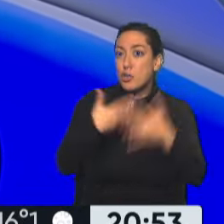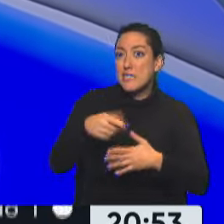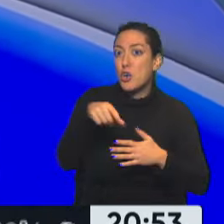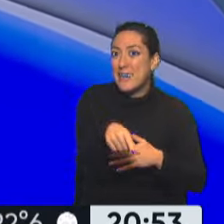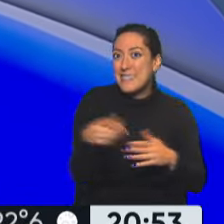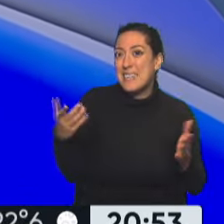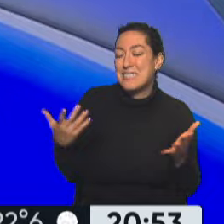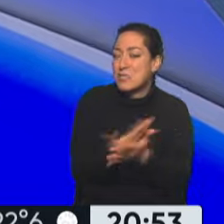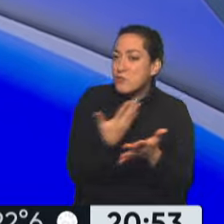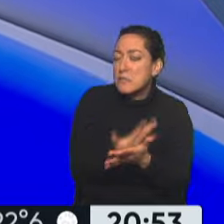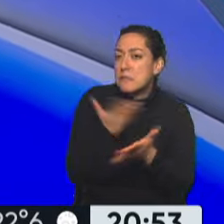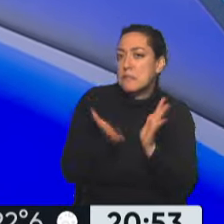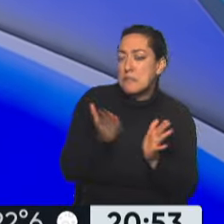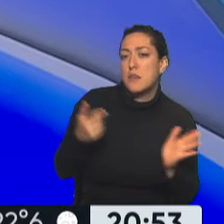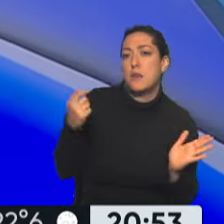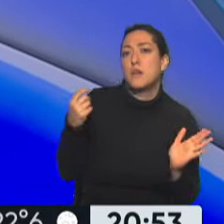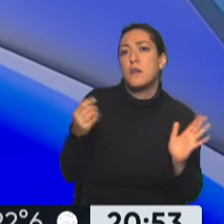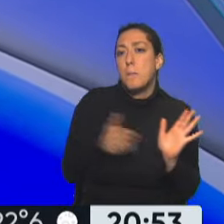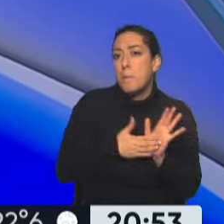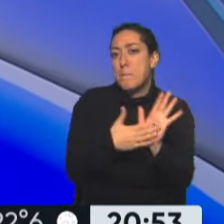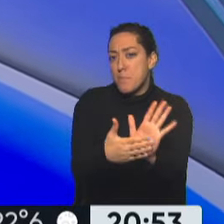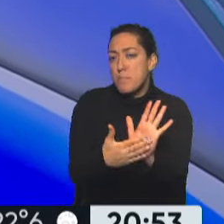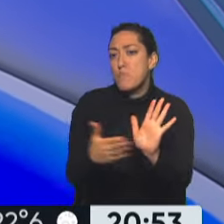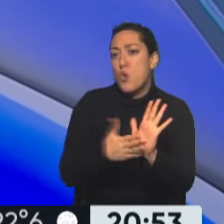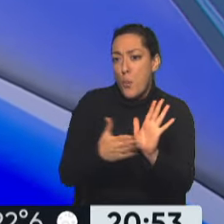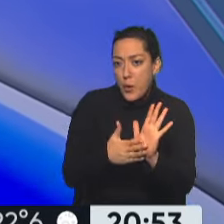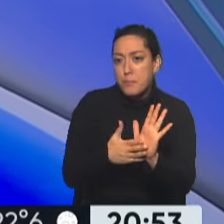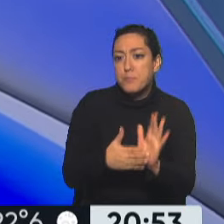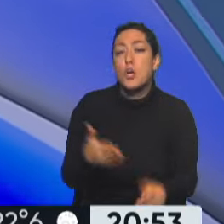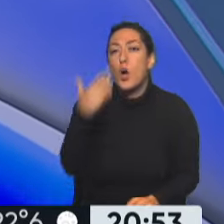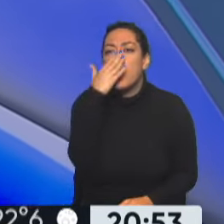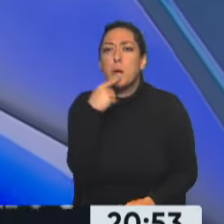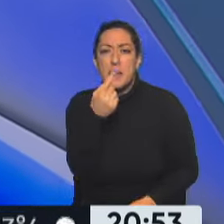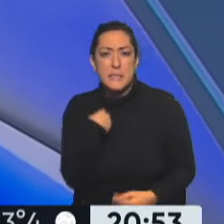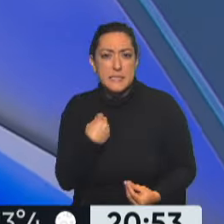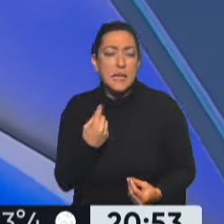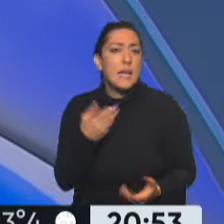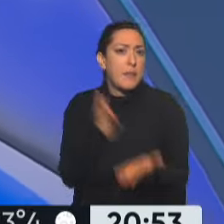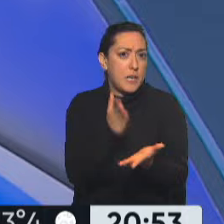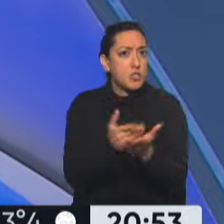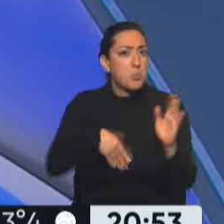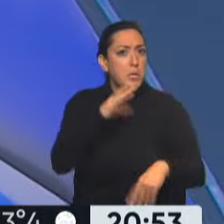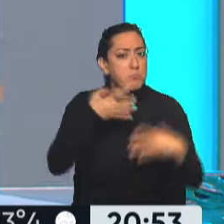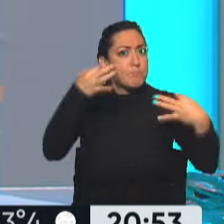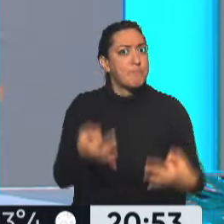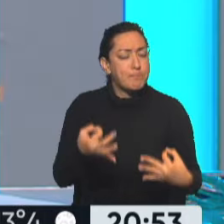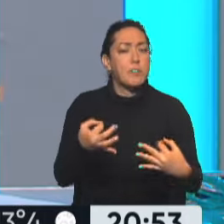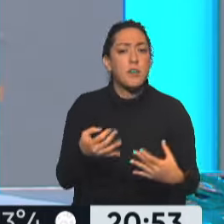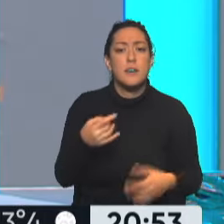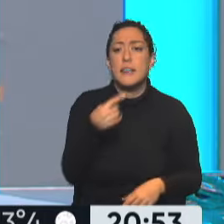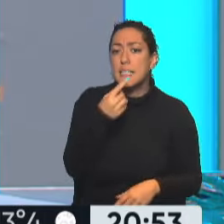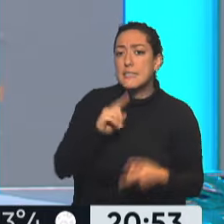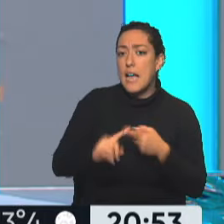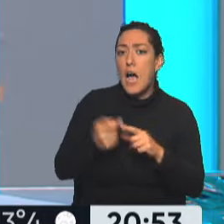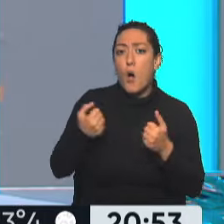sufrió violencia de género, sale la sentencia ahora. ¿Qué dice Córdoba? Mirá que Córdoba en derecho siempre va en punta. A ver. Dice que ese acuerdo